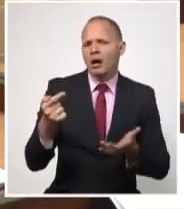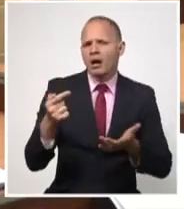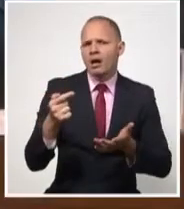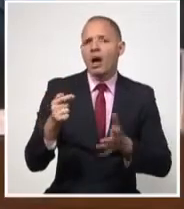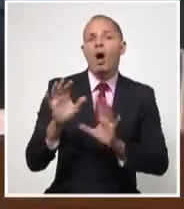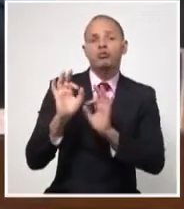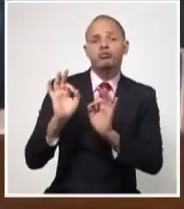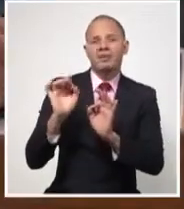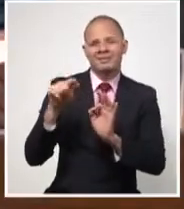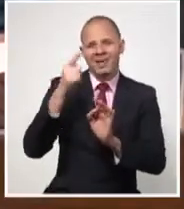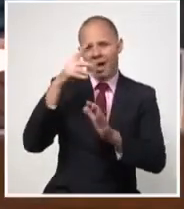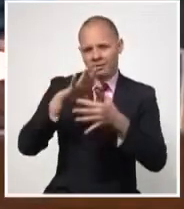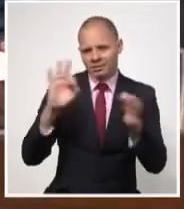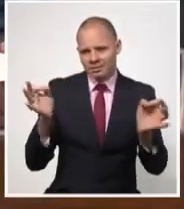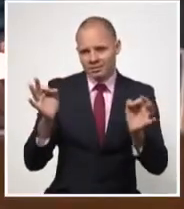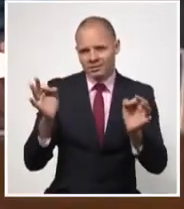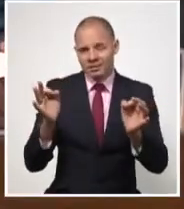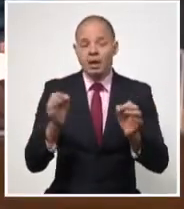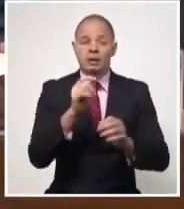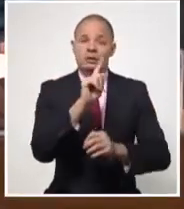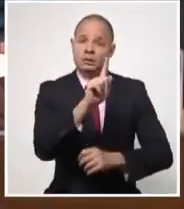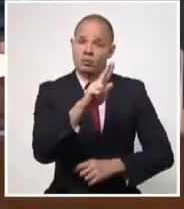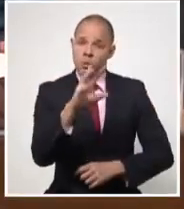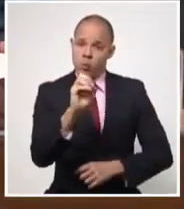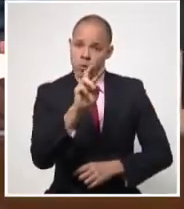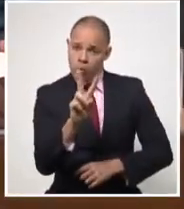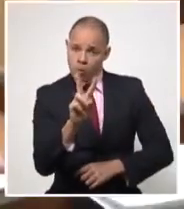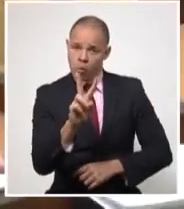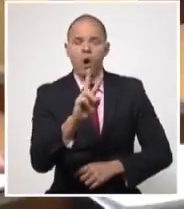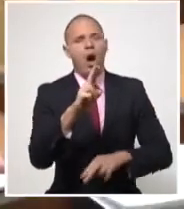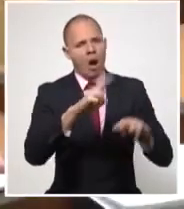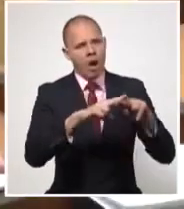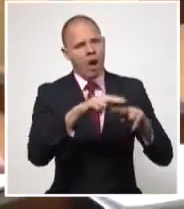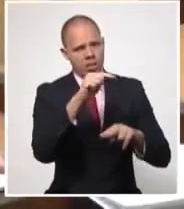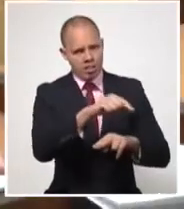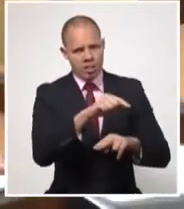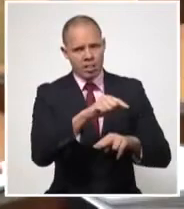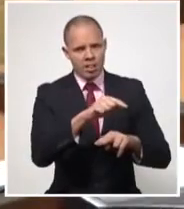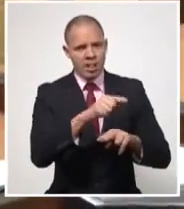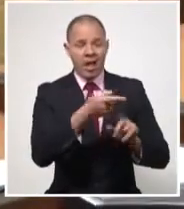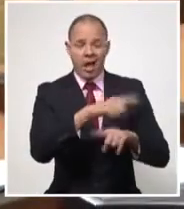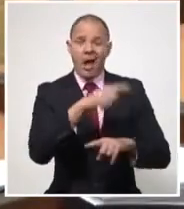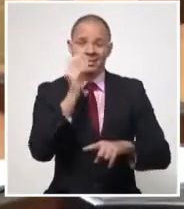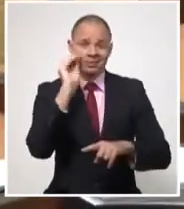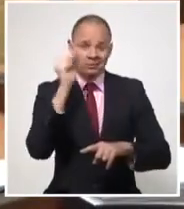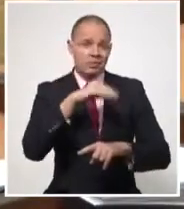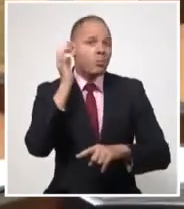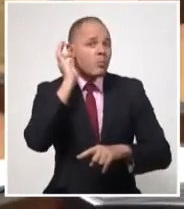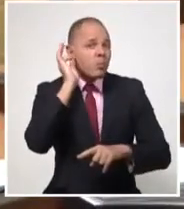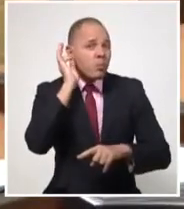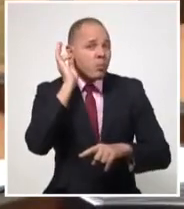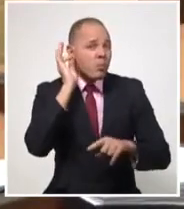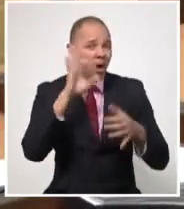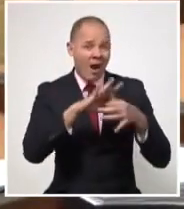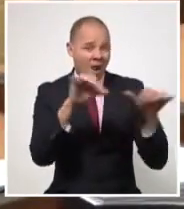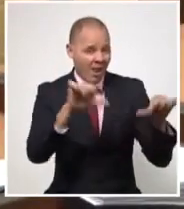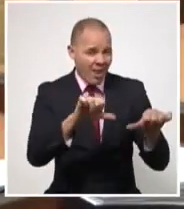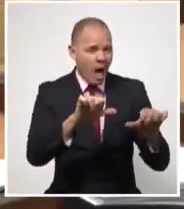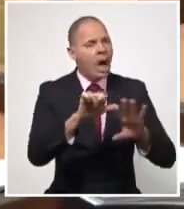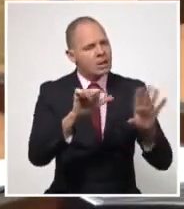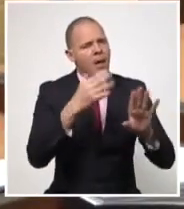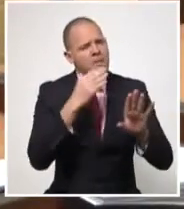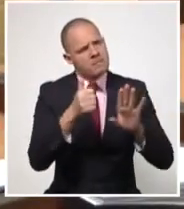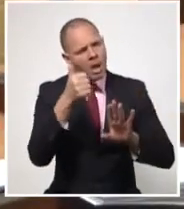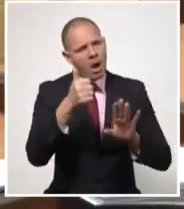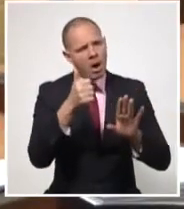102 a La Habana. Y la paciente que estaba reportada como crítica ya pasó de cuidado, por lo tanto